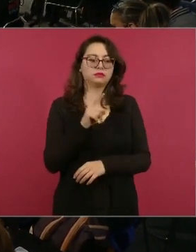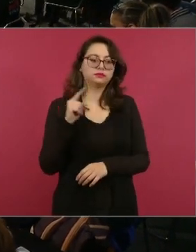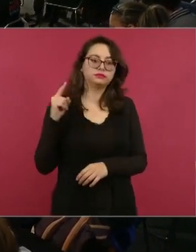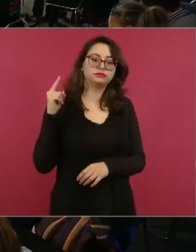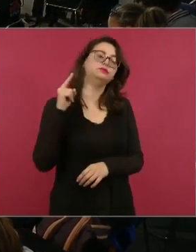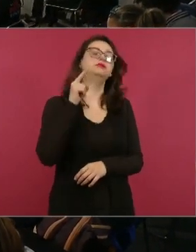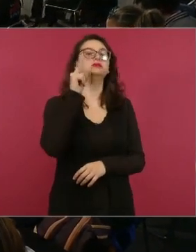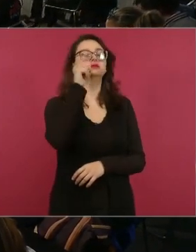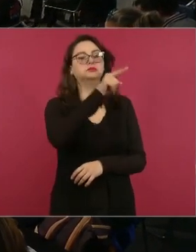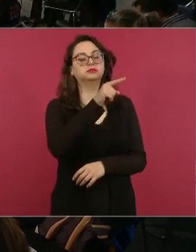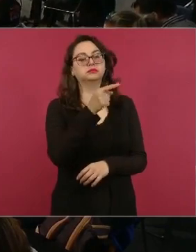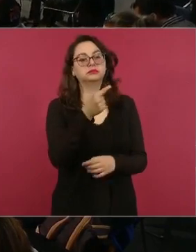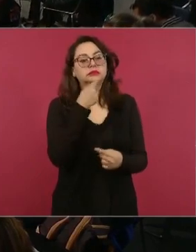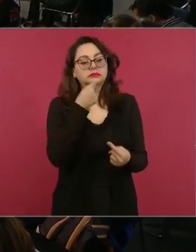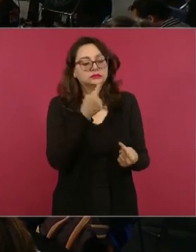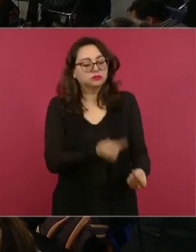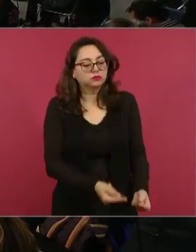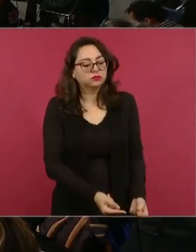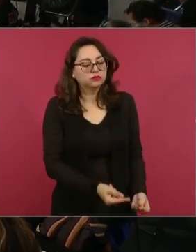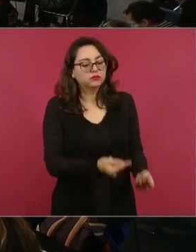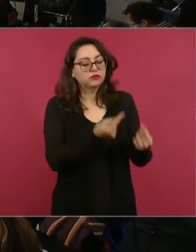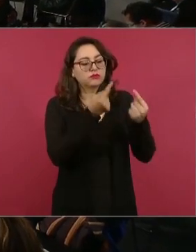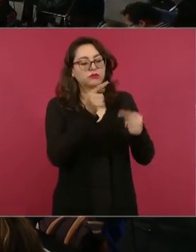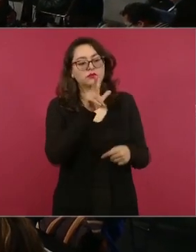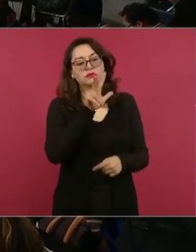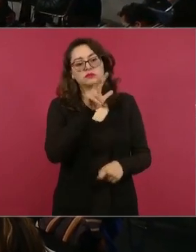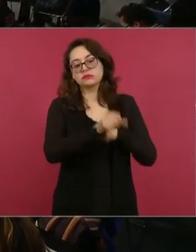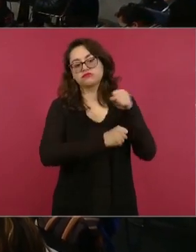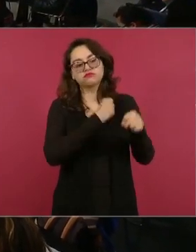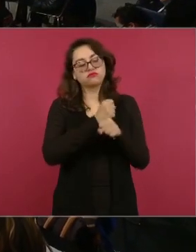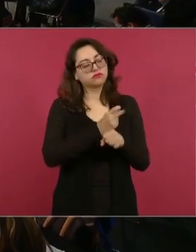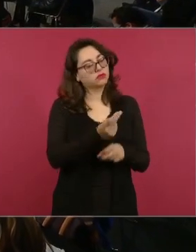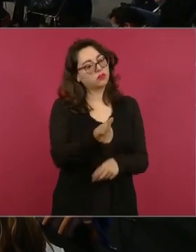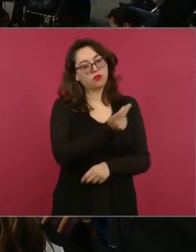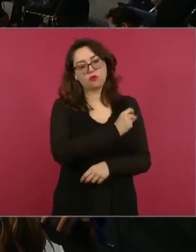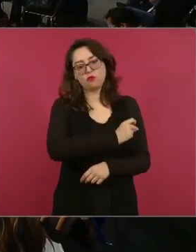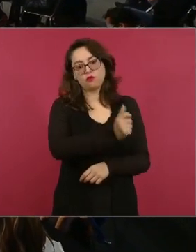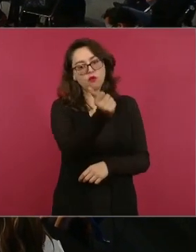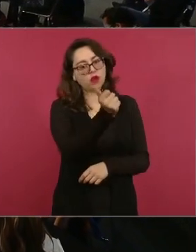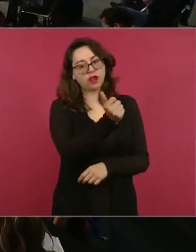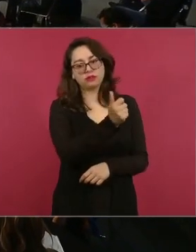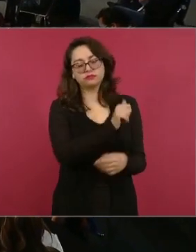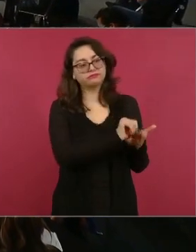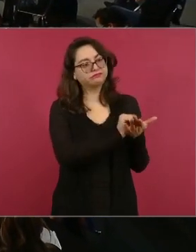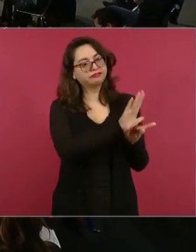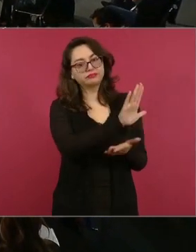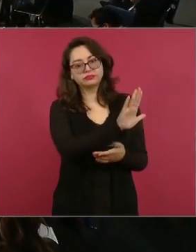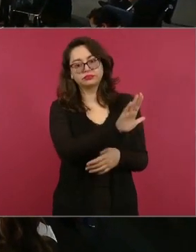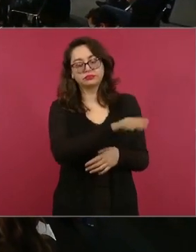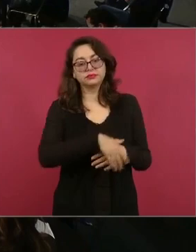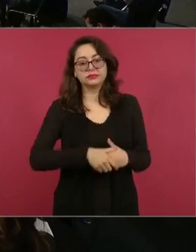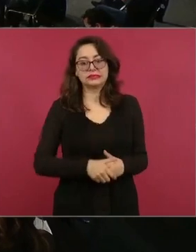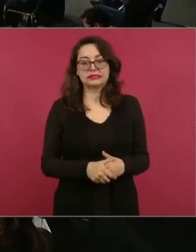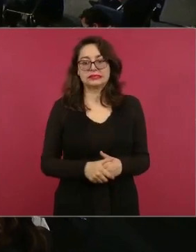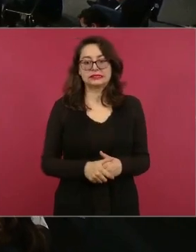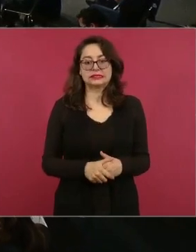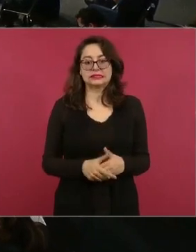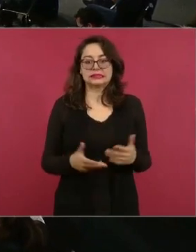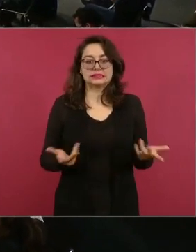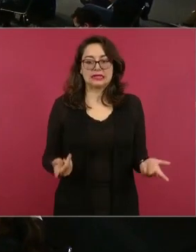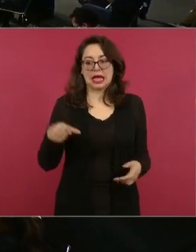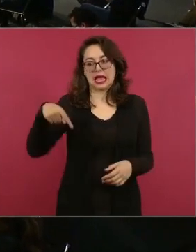adolescencia y ya tienen que irse a la casa y acá no, pero eso abusan,